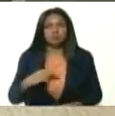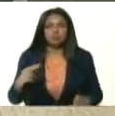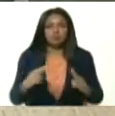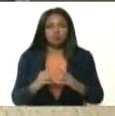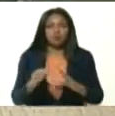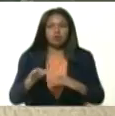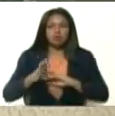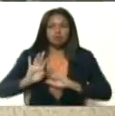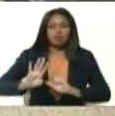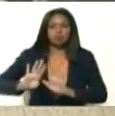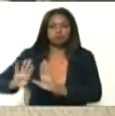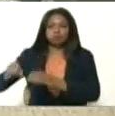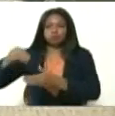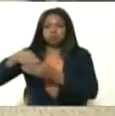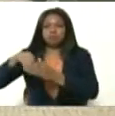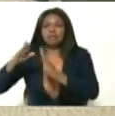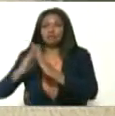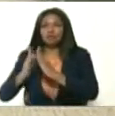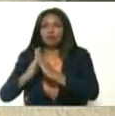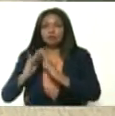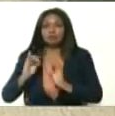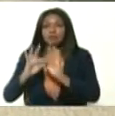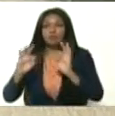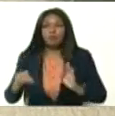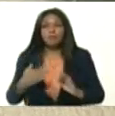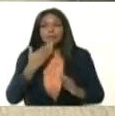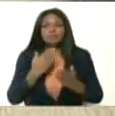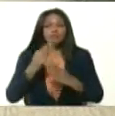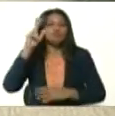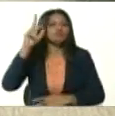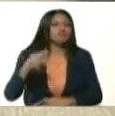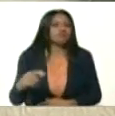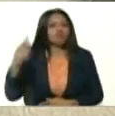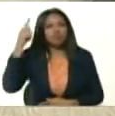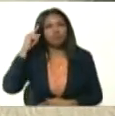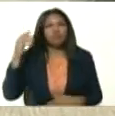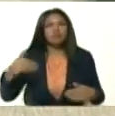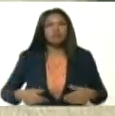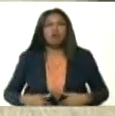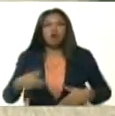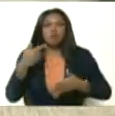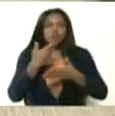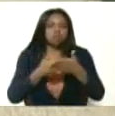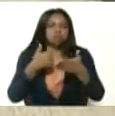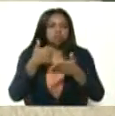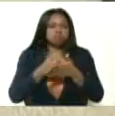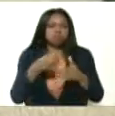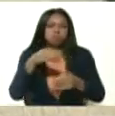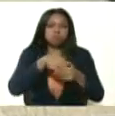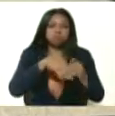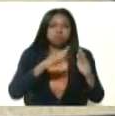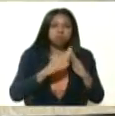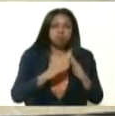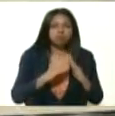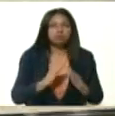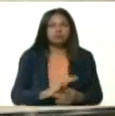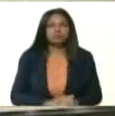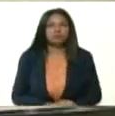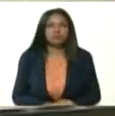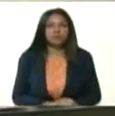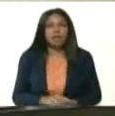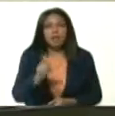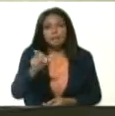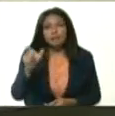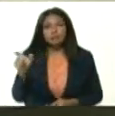aislamiento domiciliario y aquí siempre pedimos todos los días reforzar las medidas de aislamiento de los